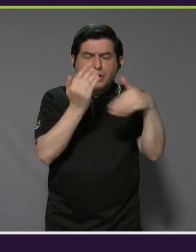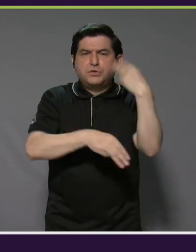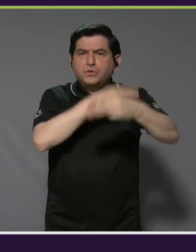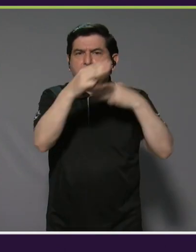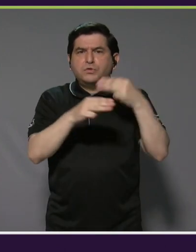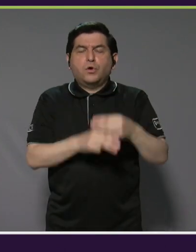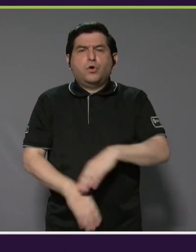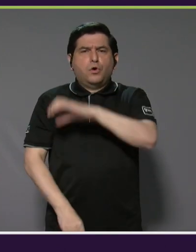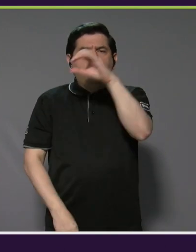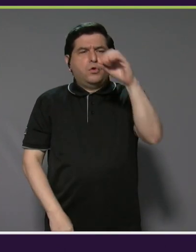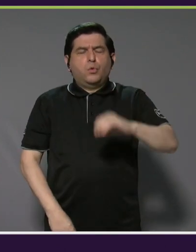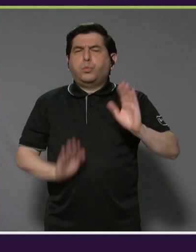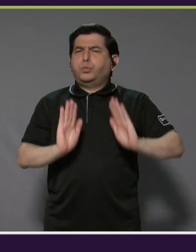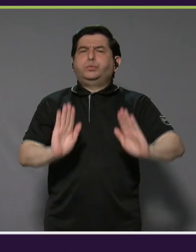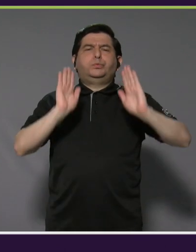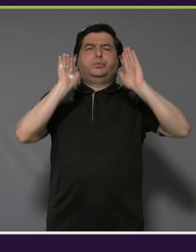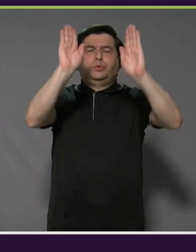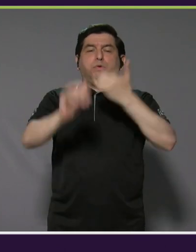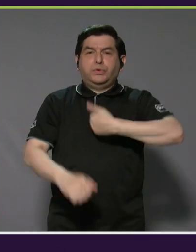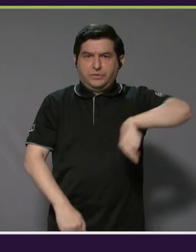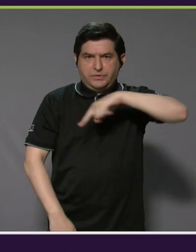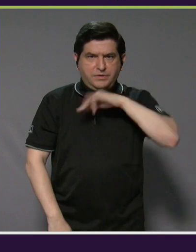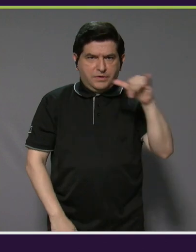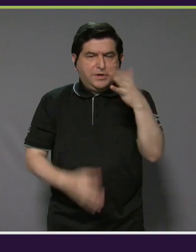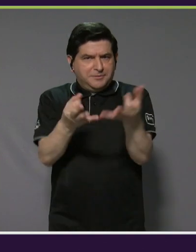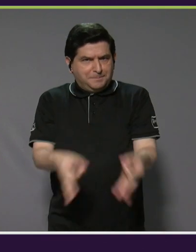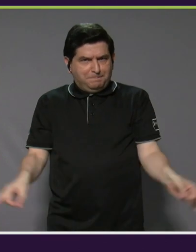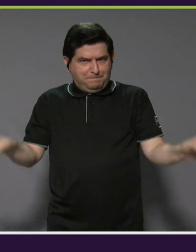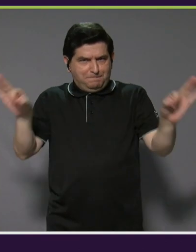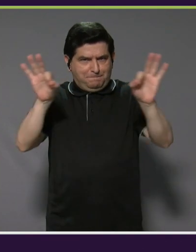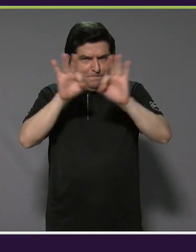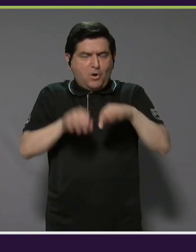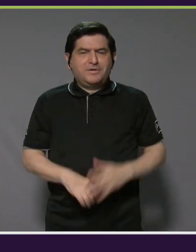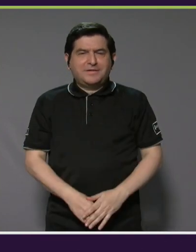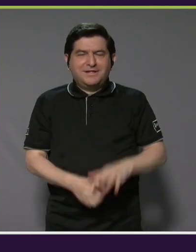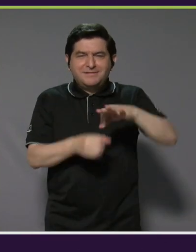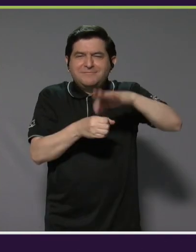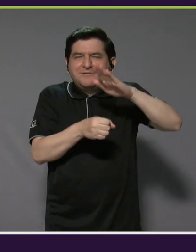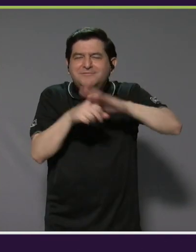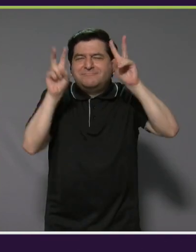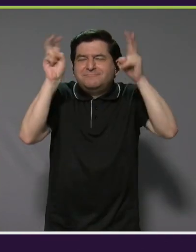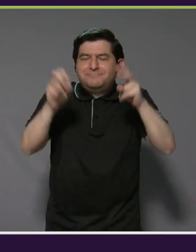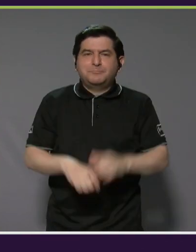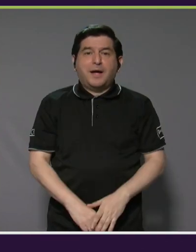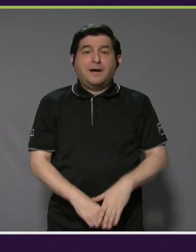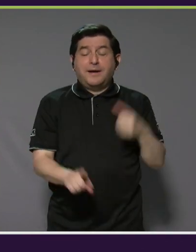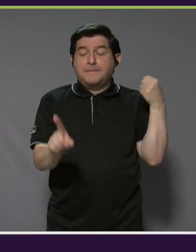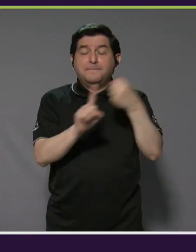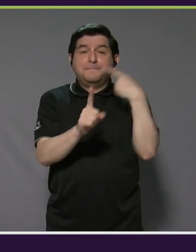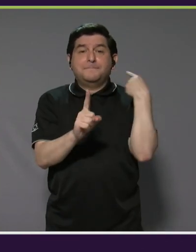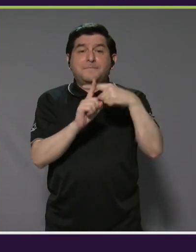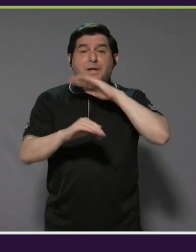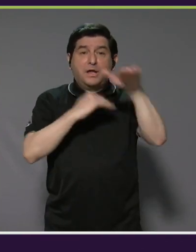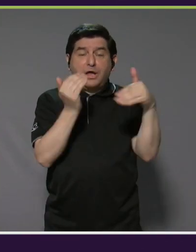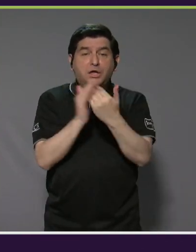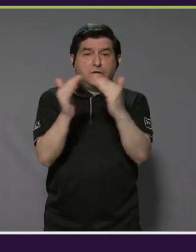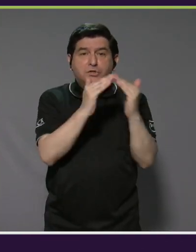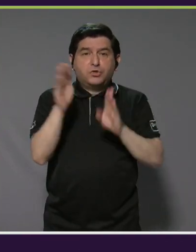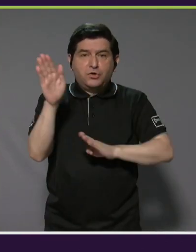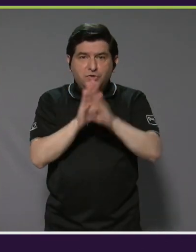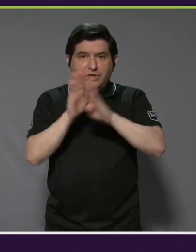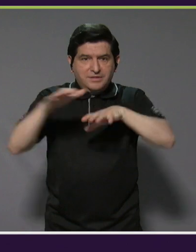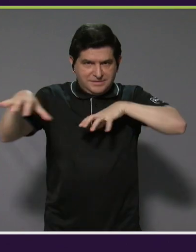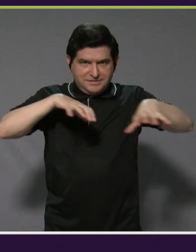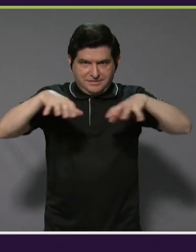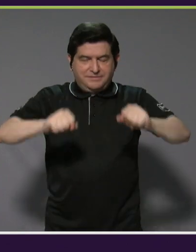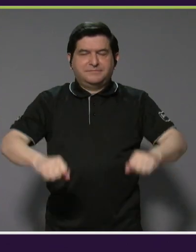mundo. una ola maravillosa. Para nosotros también es muy importante dejar esa semillita y ese impacto positivo en cada una de las comunidades donde se desarrollan